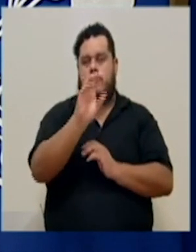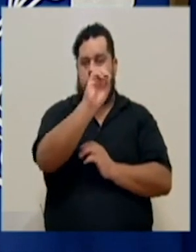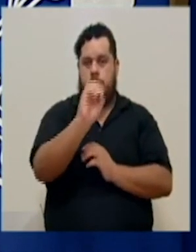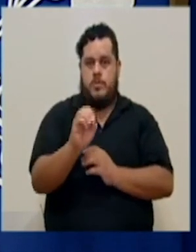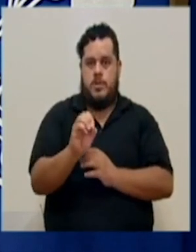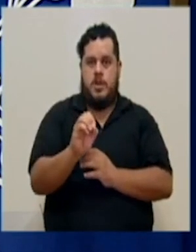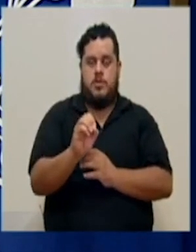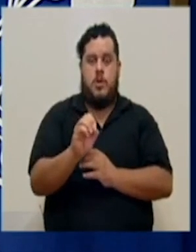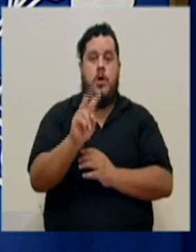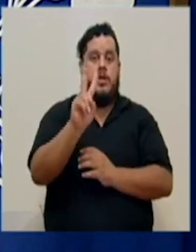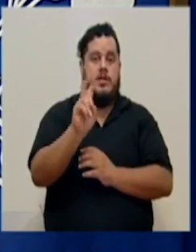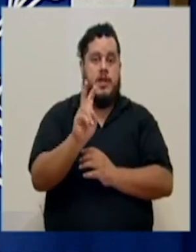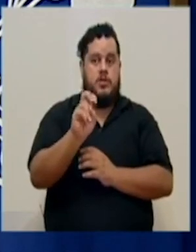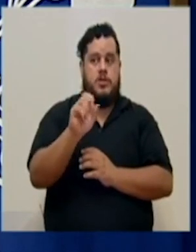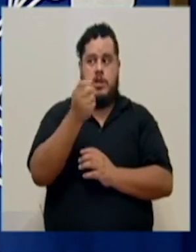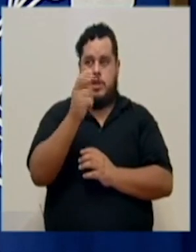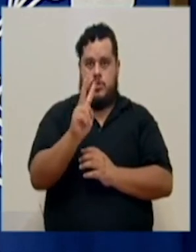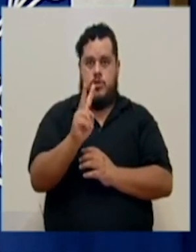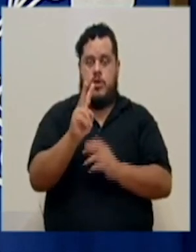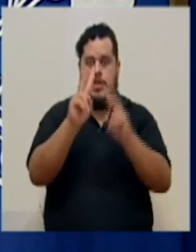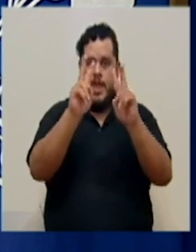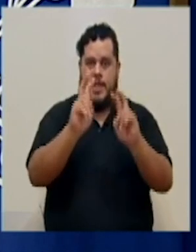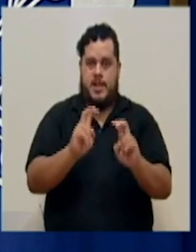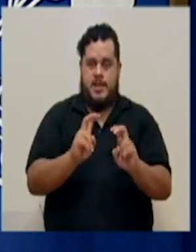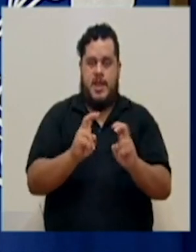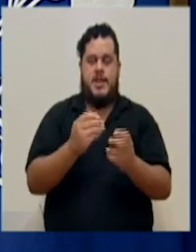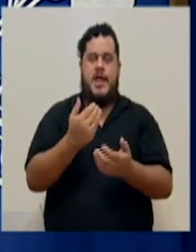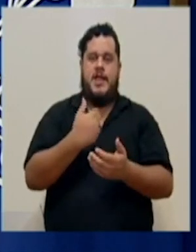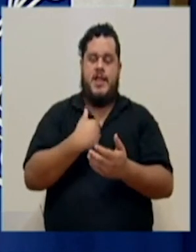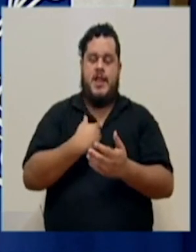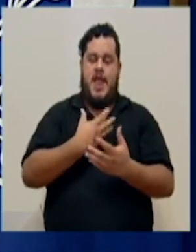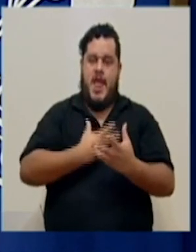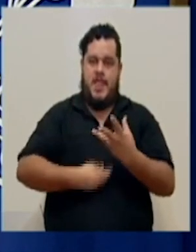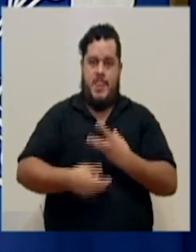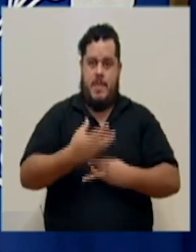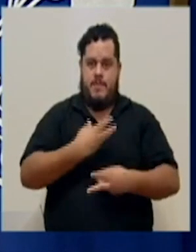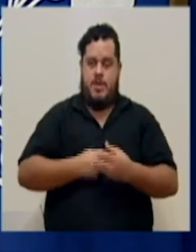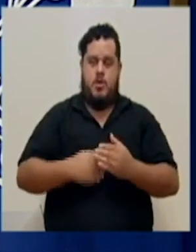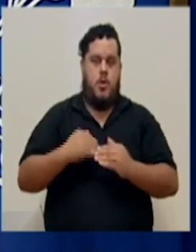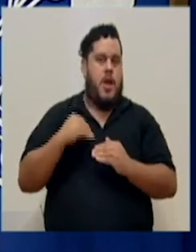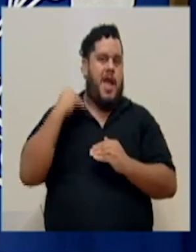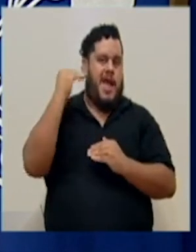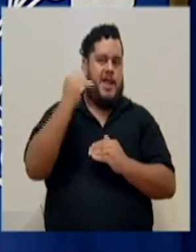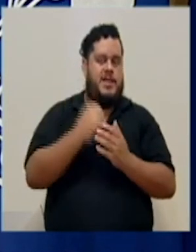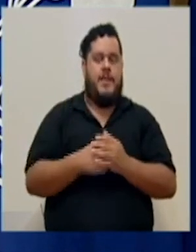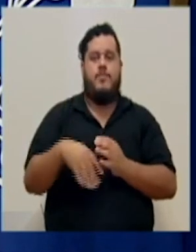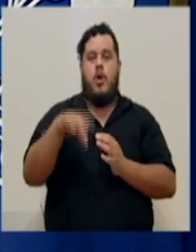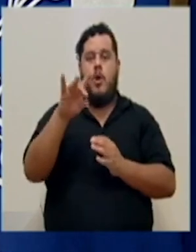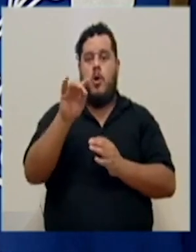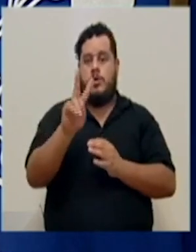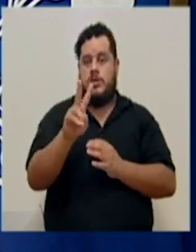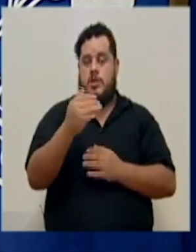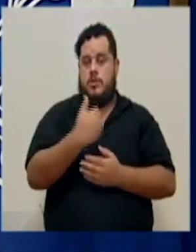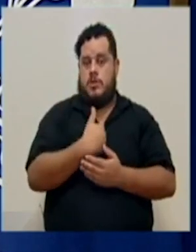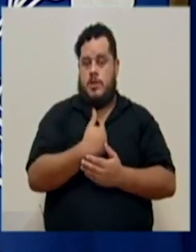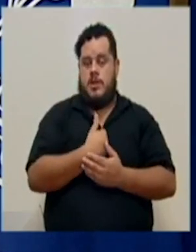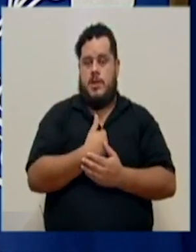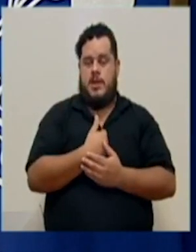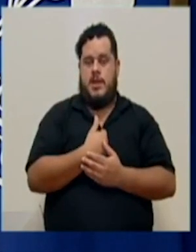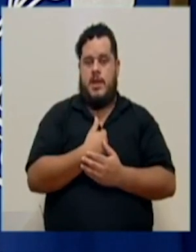de las 212 analizadas, padecían depresión alta, 82% tenían